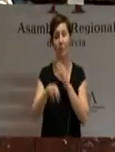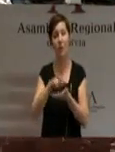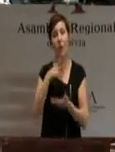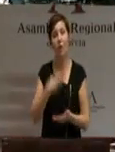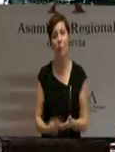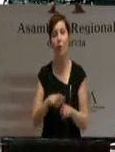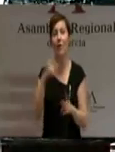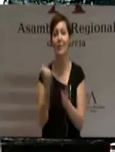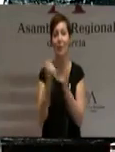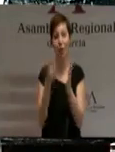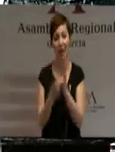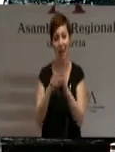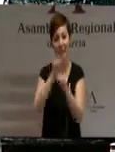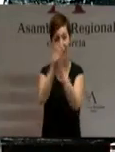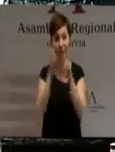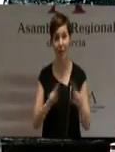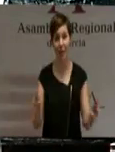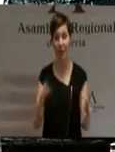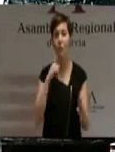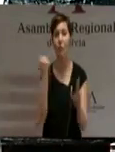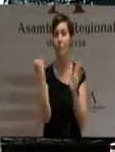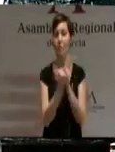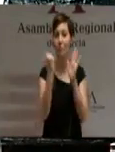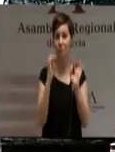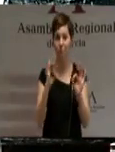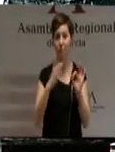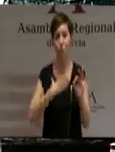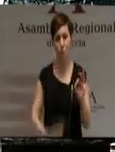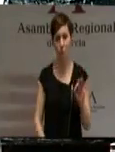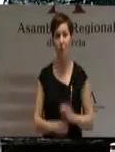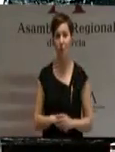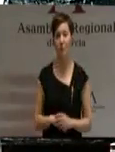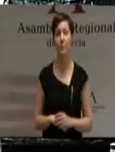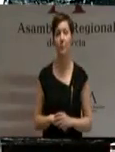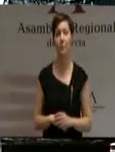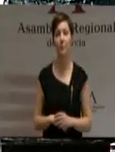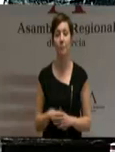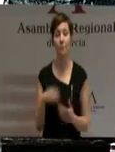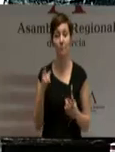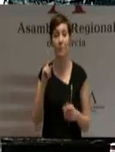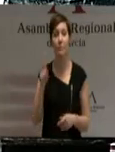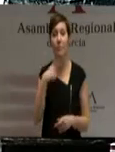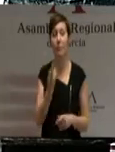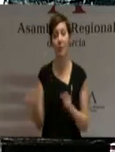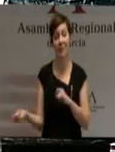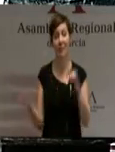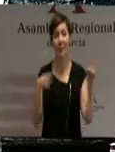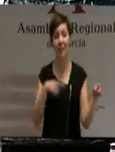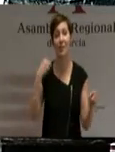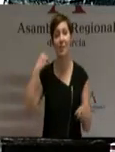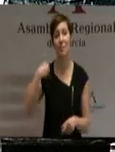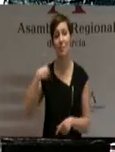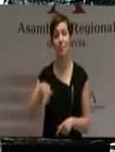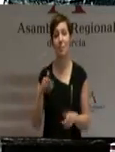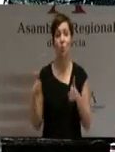calidad internacional a través de las denominaciones de origen. No obstante, las aportaciones del tajo y los recursos de la cuenca del Seguro no